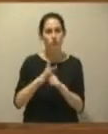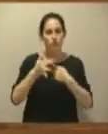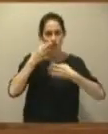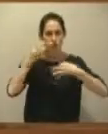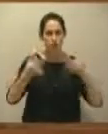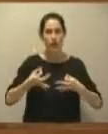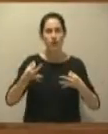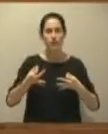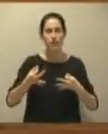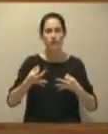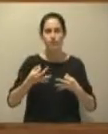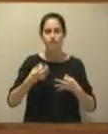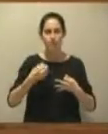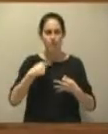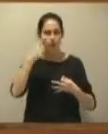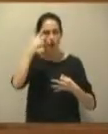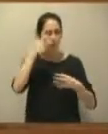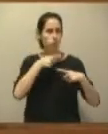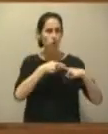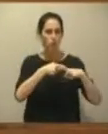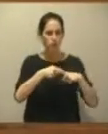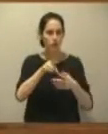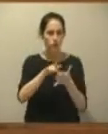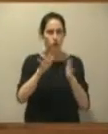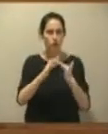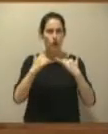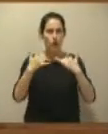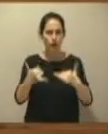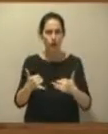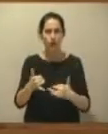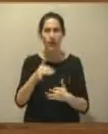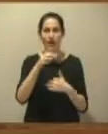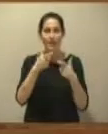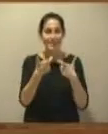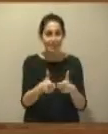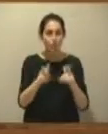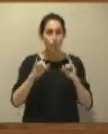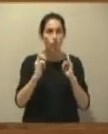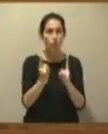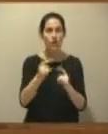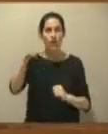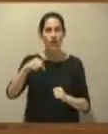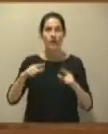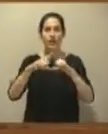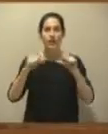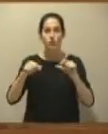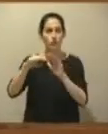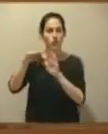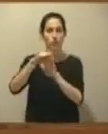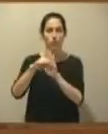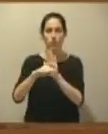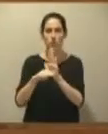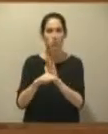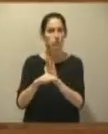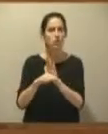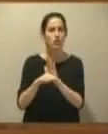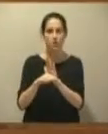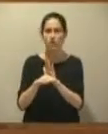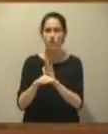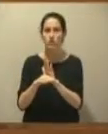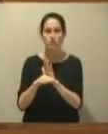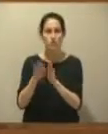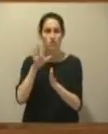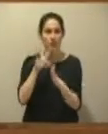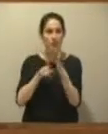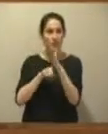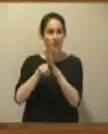compartido reiteradamente en esta cámara. Estamos ante un sector que en Asturias cuenta con unas condiciones óptimas para